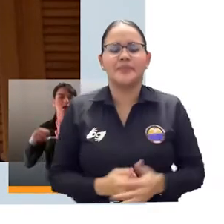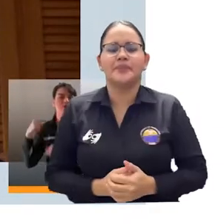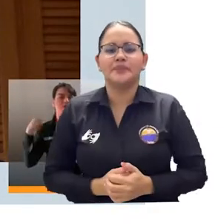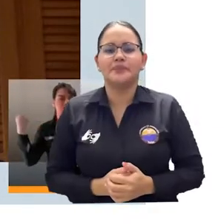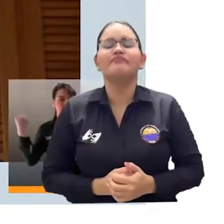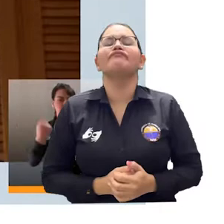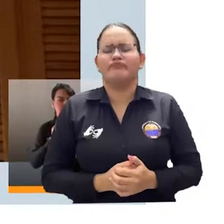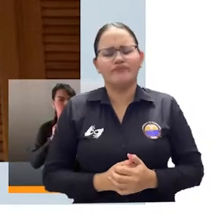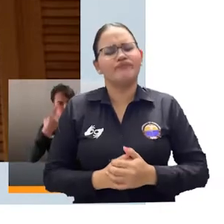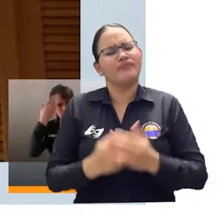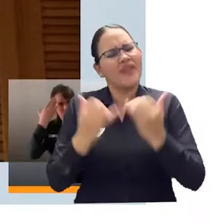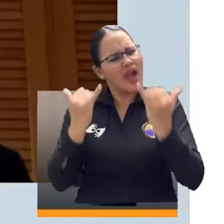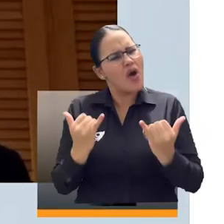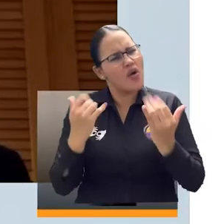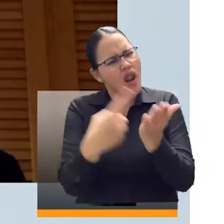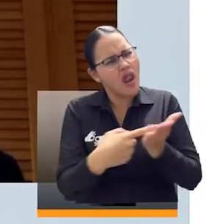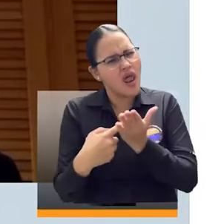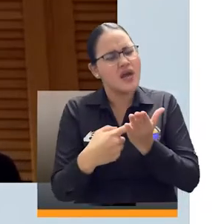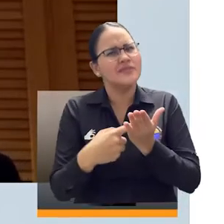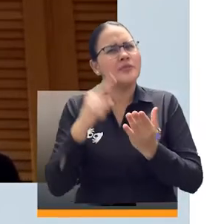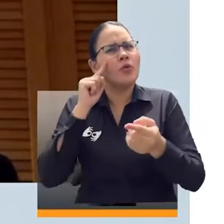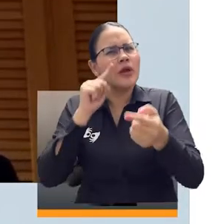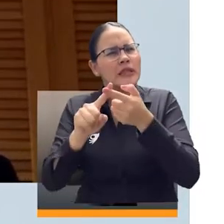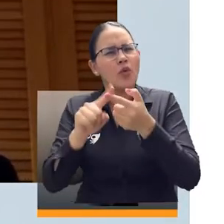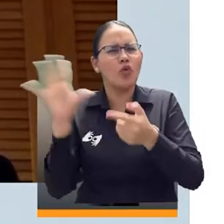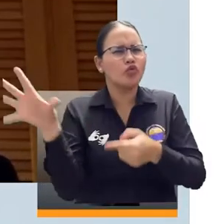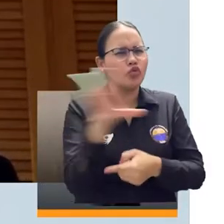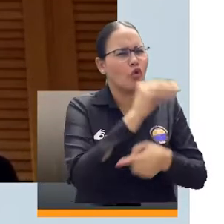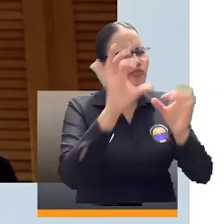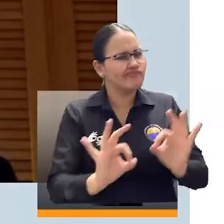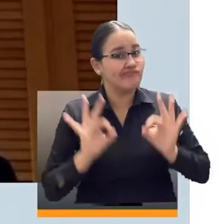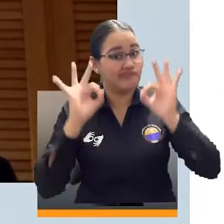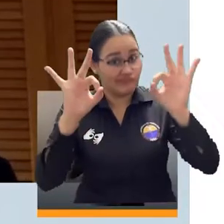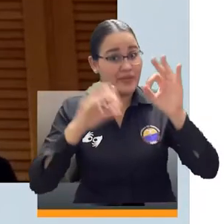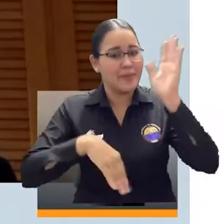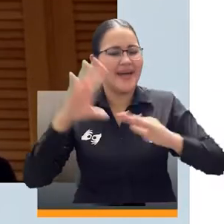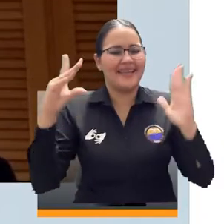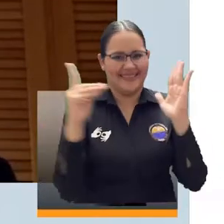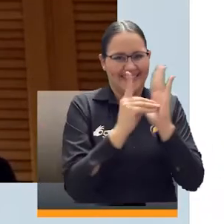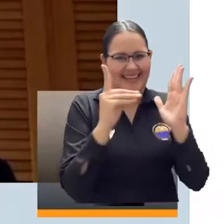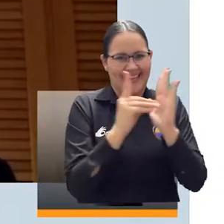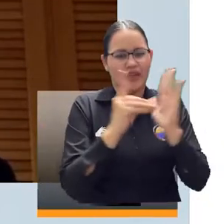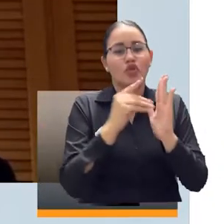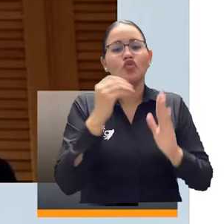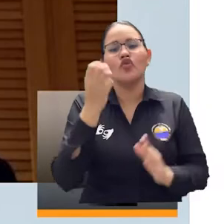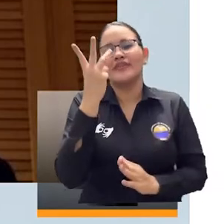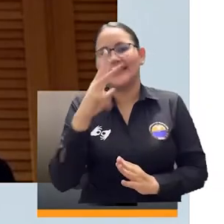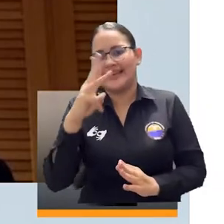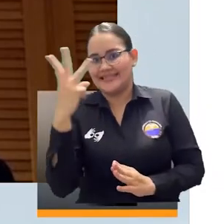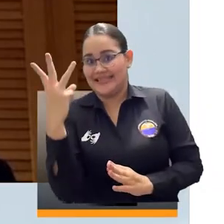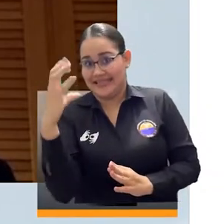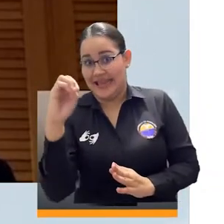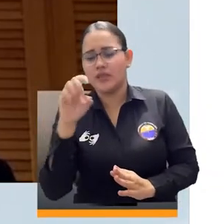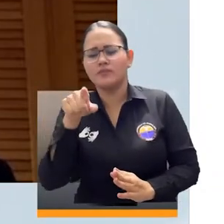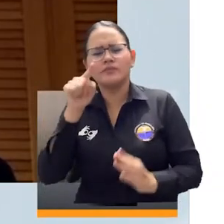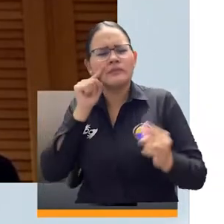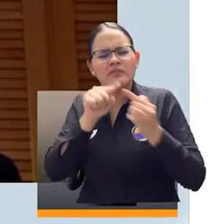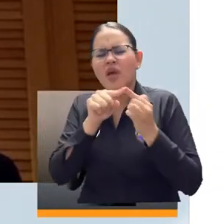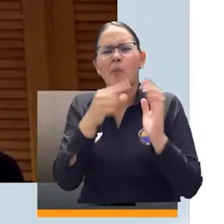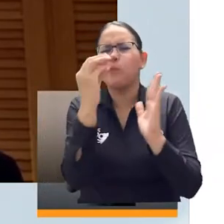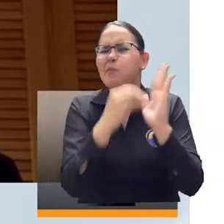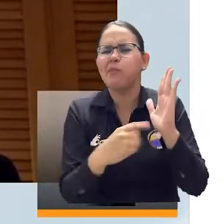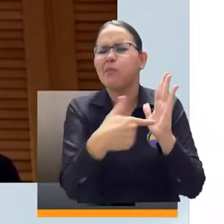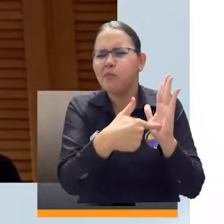programa Calidades de Todos nos llevó en primera instancia a tener el decreto 1330, donde se introdujo por primera